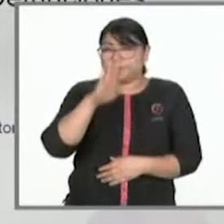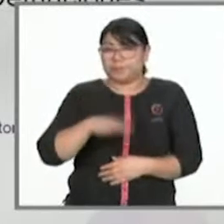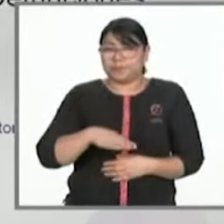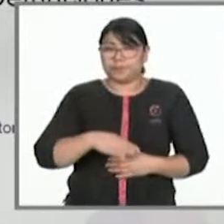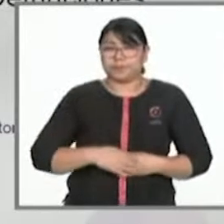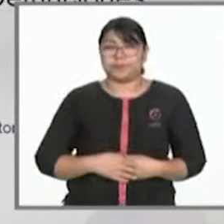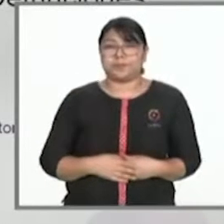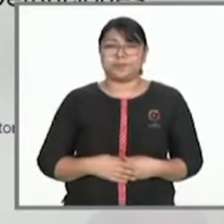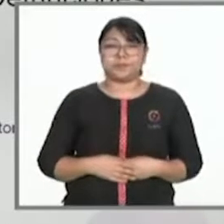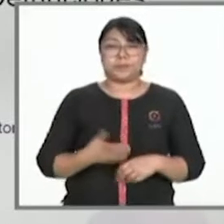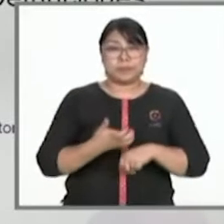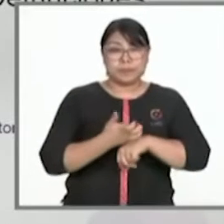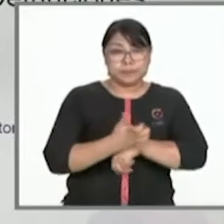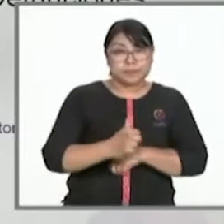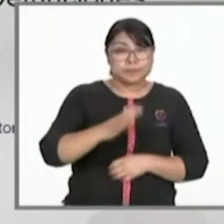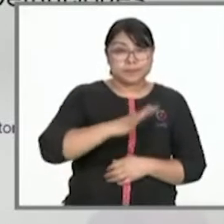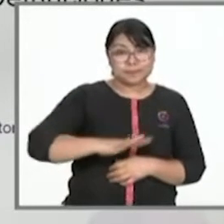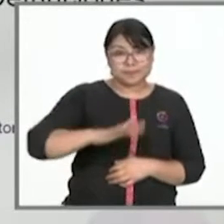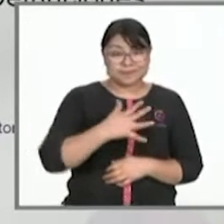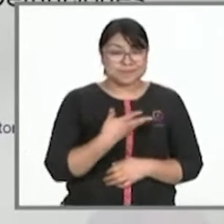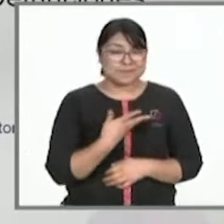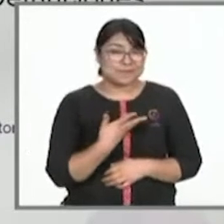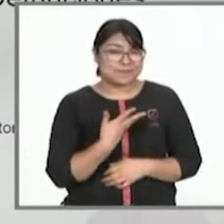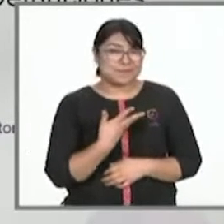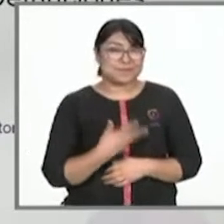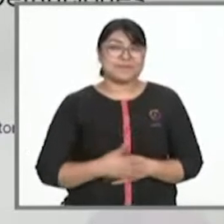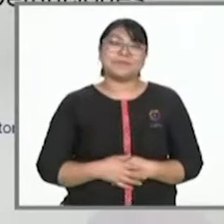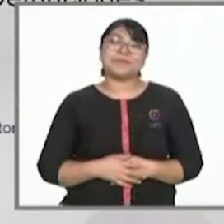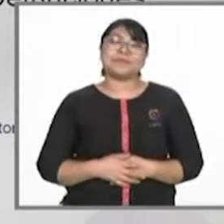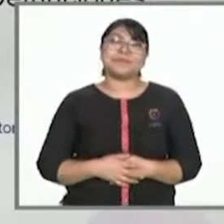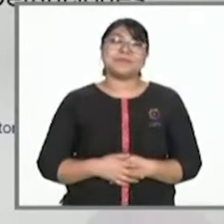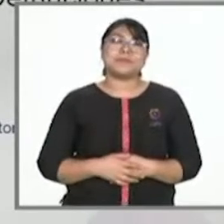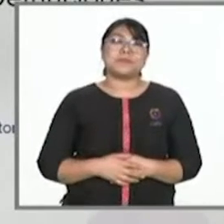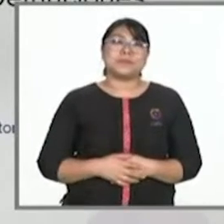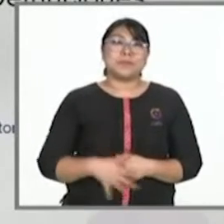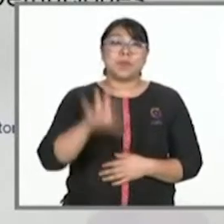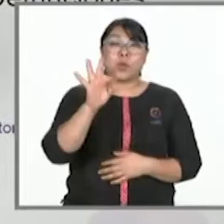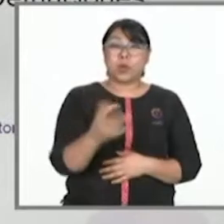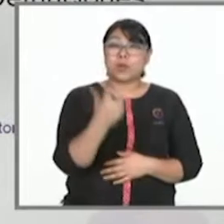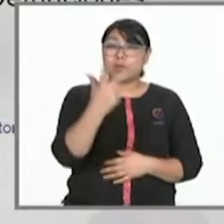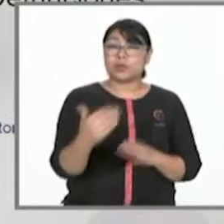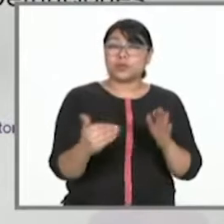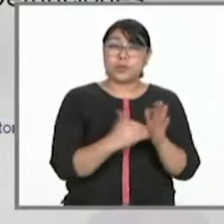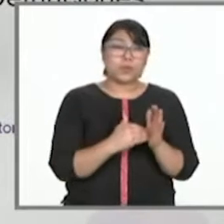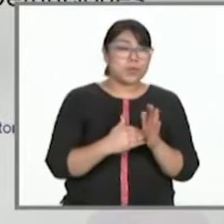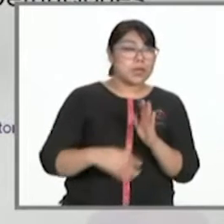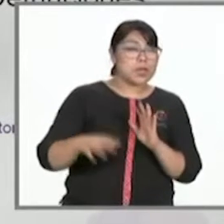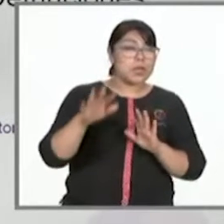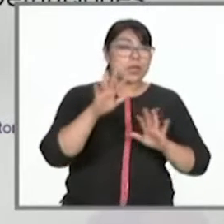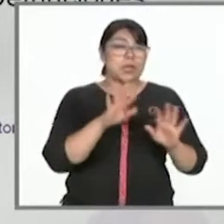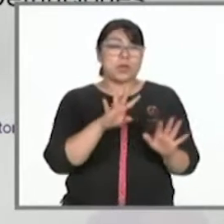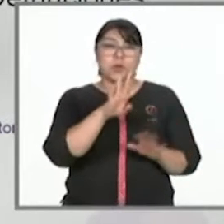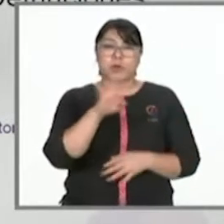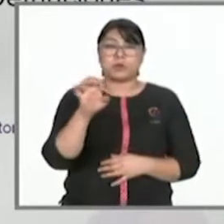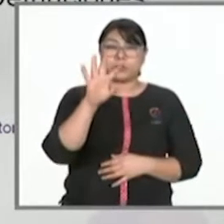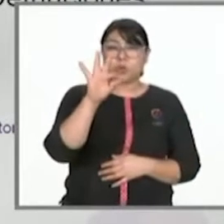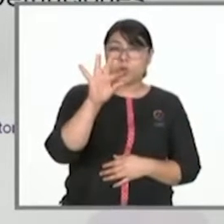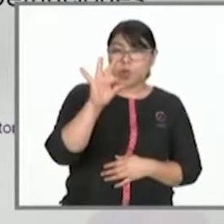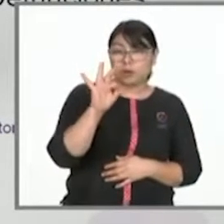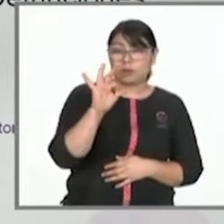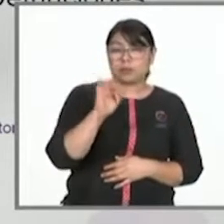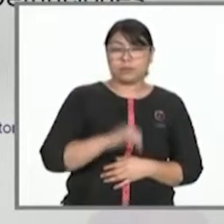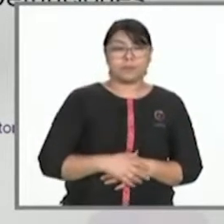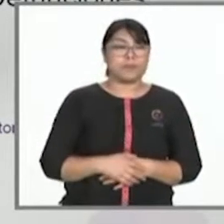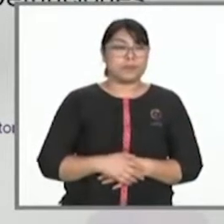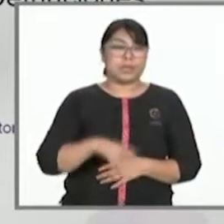Los servicios de salud de Oaxaca informaron que la entidad alcanzó los 30.246 contagios acumulados de COVID-19 y